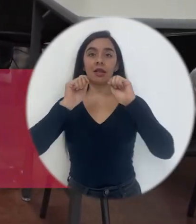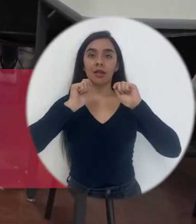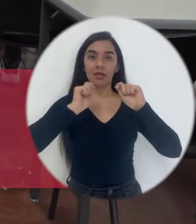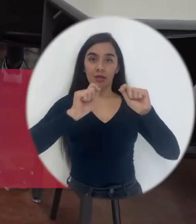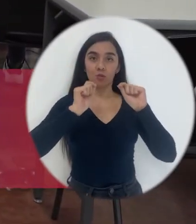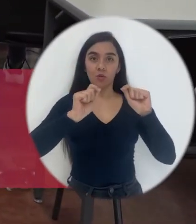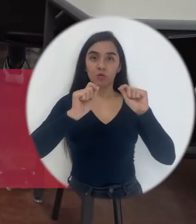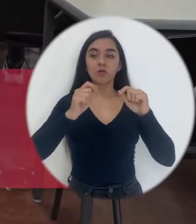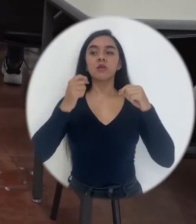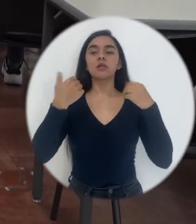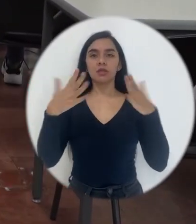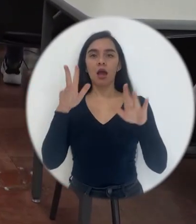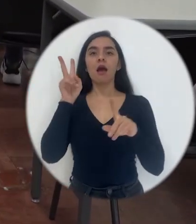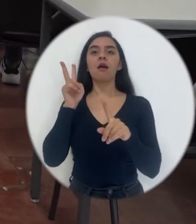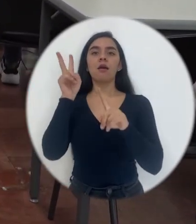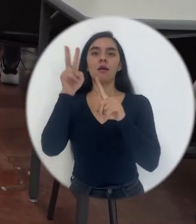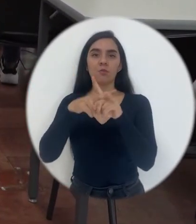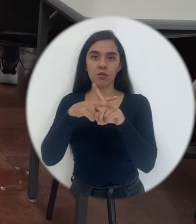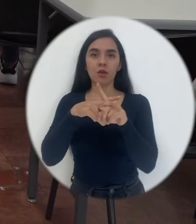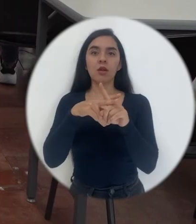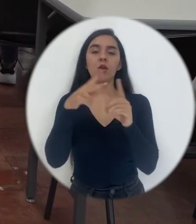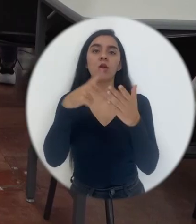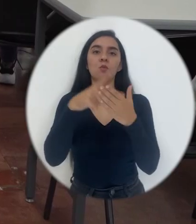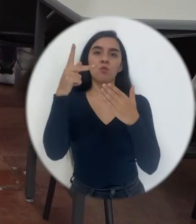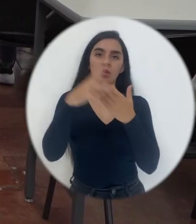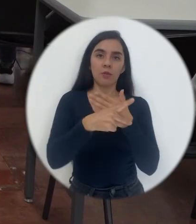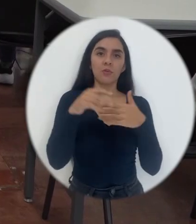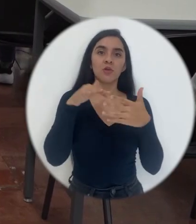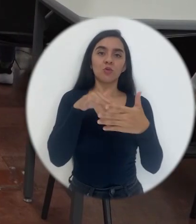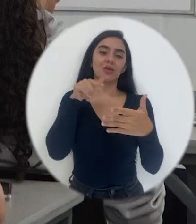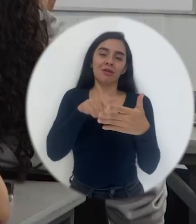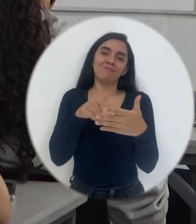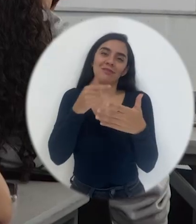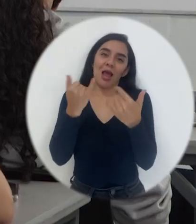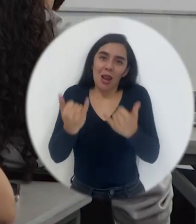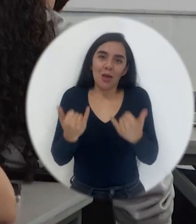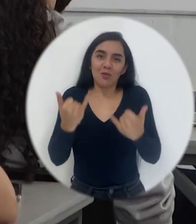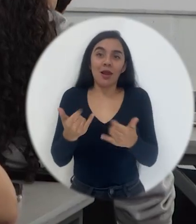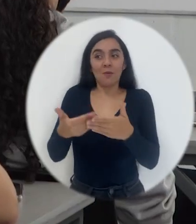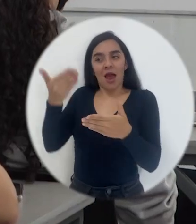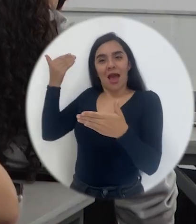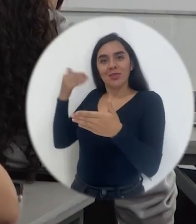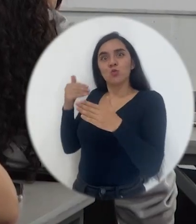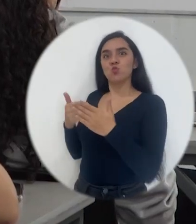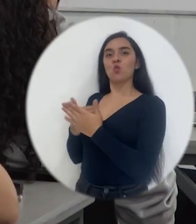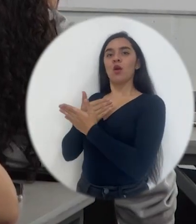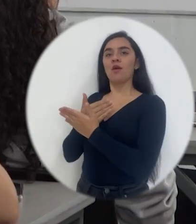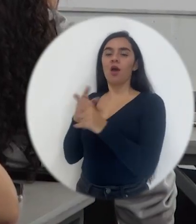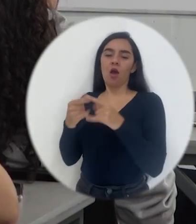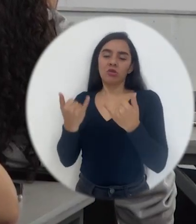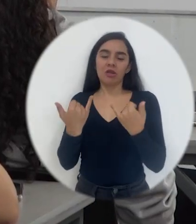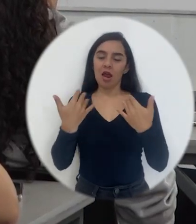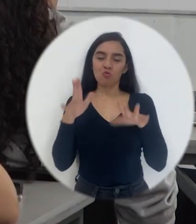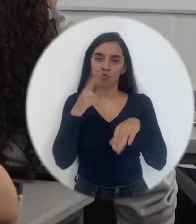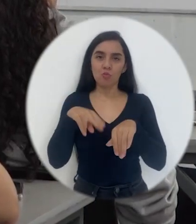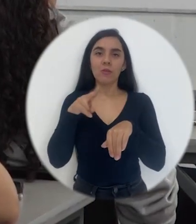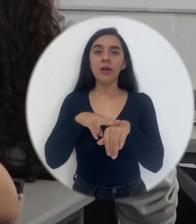educativos ya trabajaron con el programa de estudios que ahora es vigente, que en ese momento era nuevo, ¿verdad?